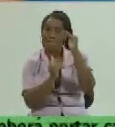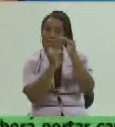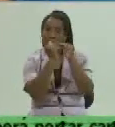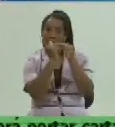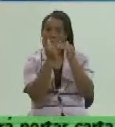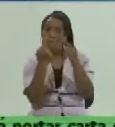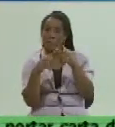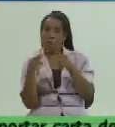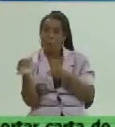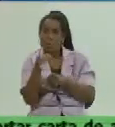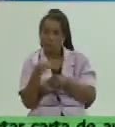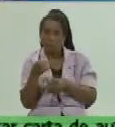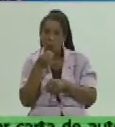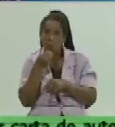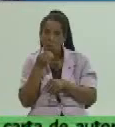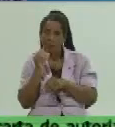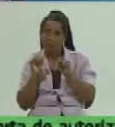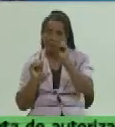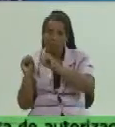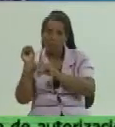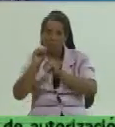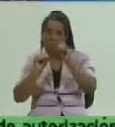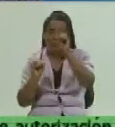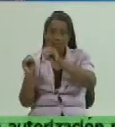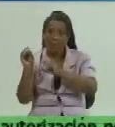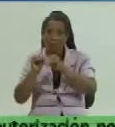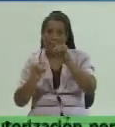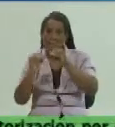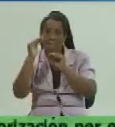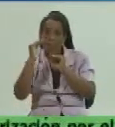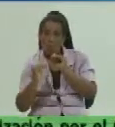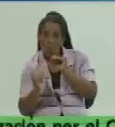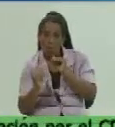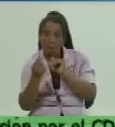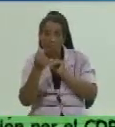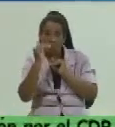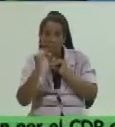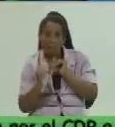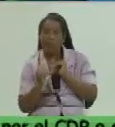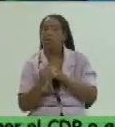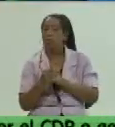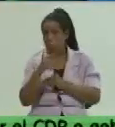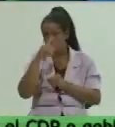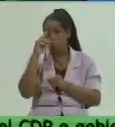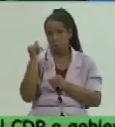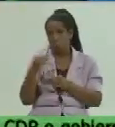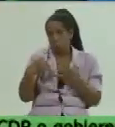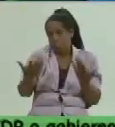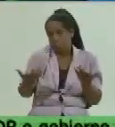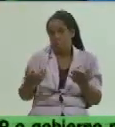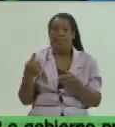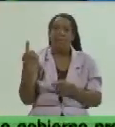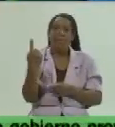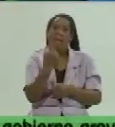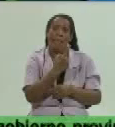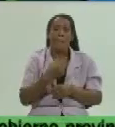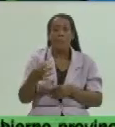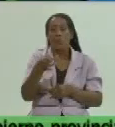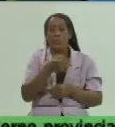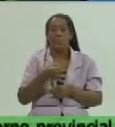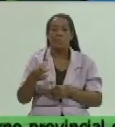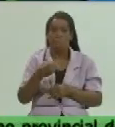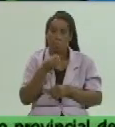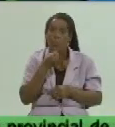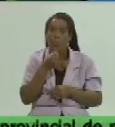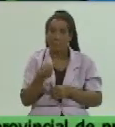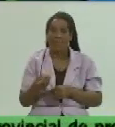indistintamente pueden aprobar menores que esos que están ahí correcto cada municipio en su portal ciudadano a partir de ya de haber